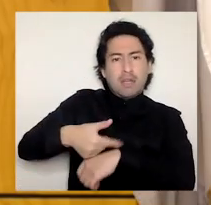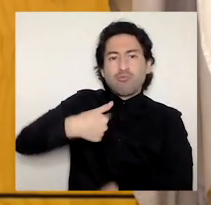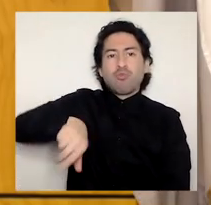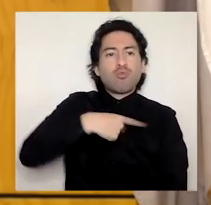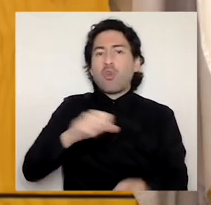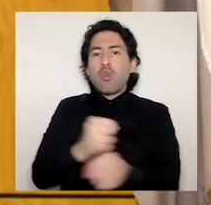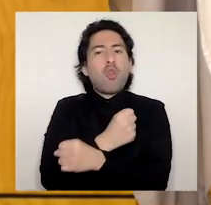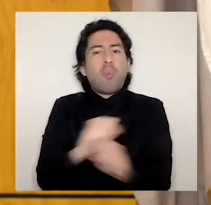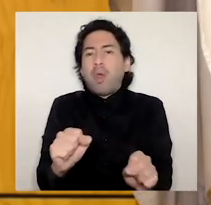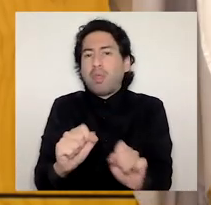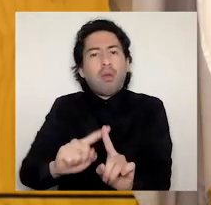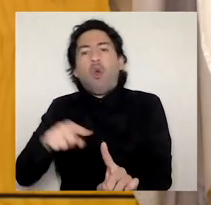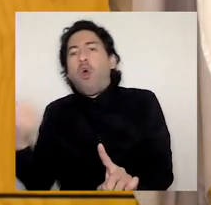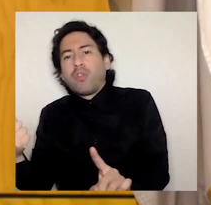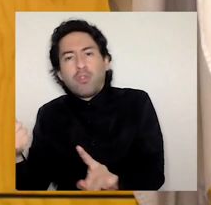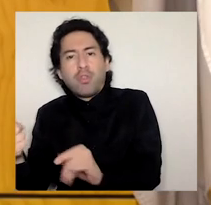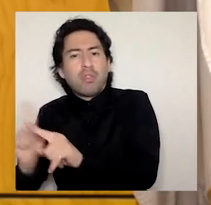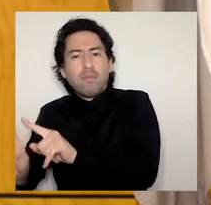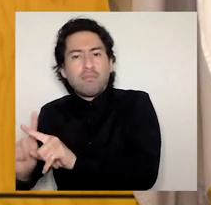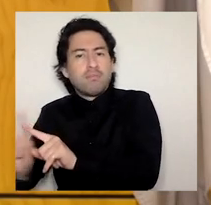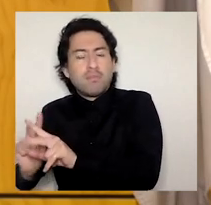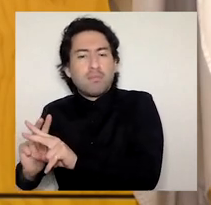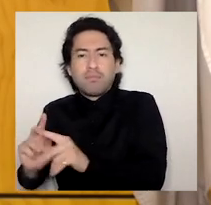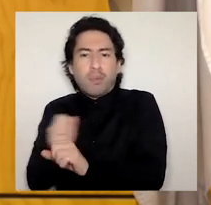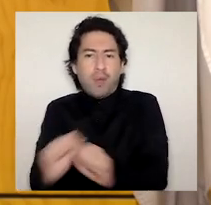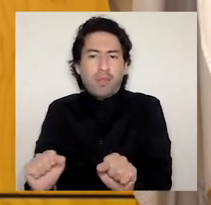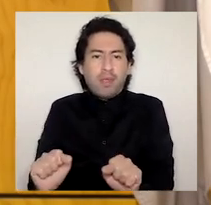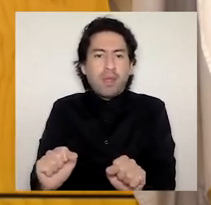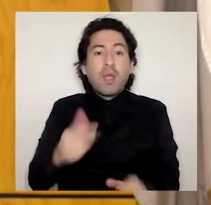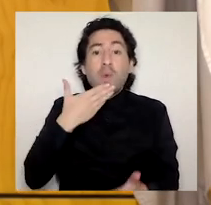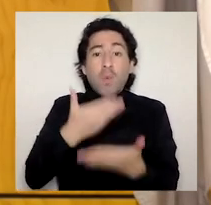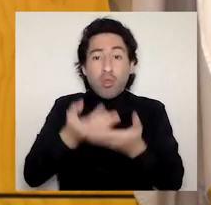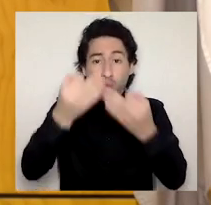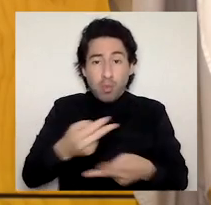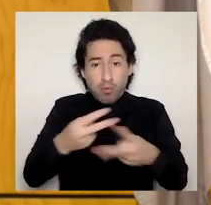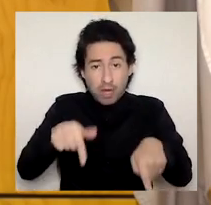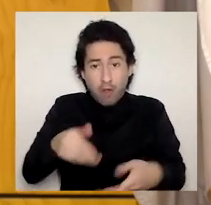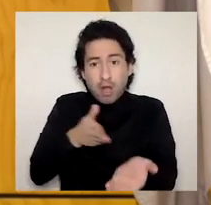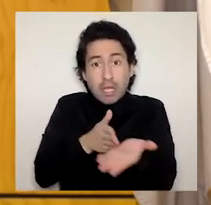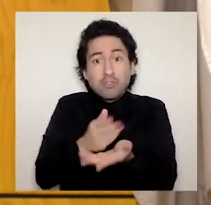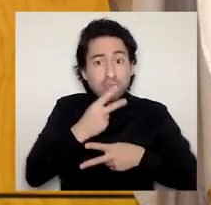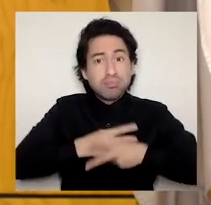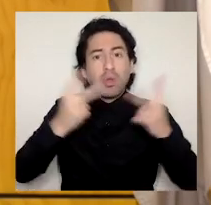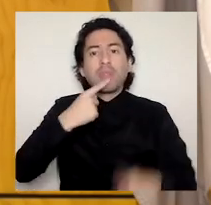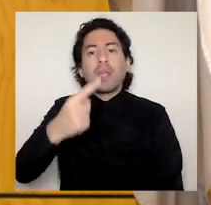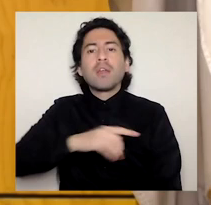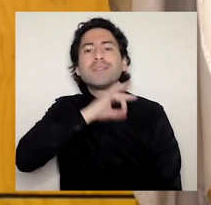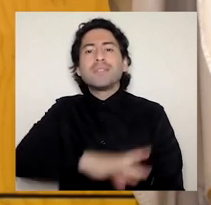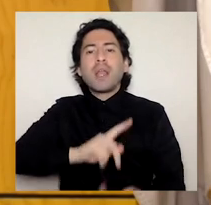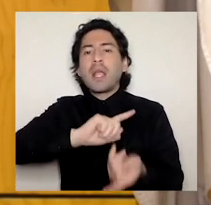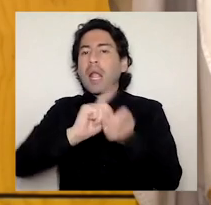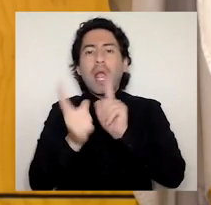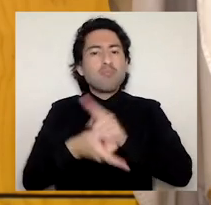forma pues lo dijimos al iniciar esta cuenta pública Chile cambió y